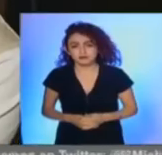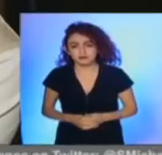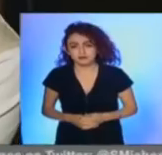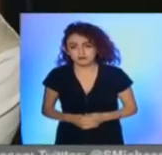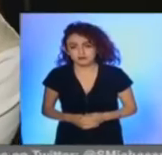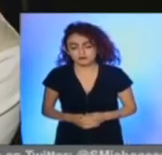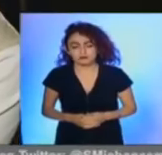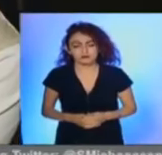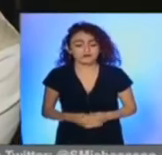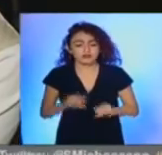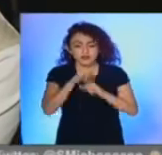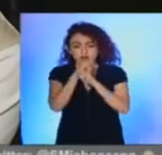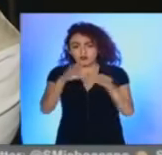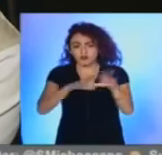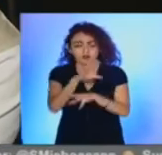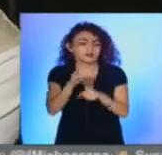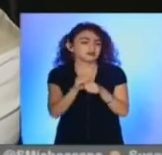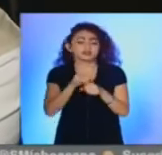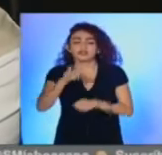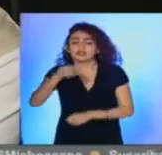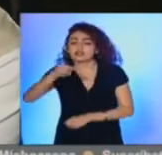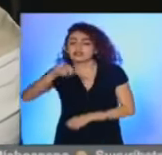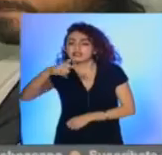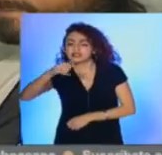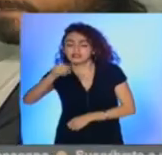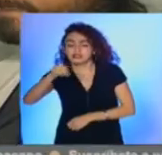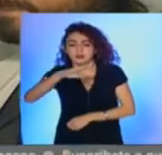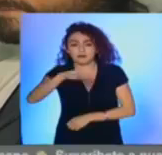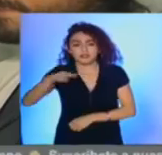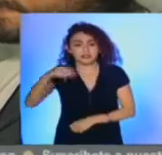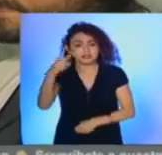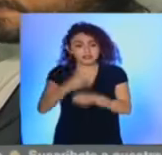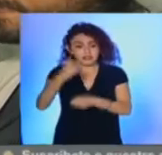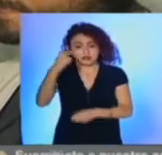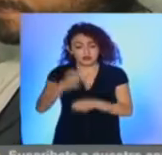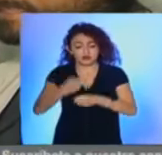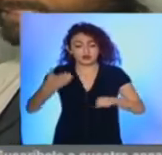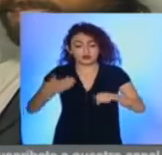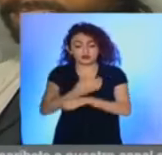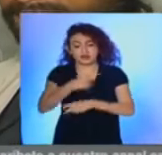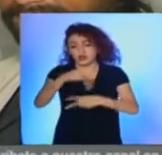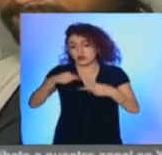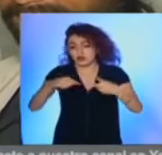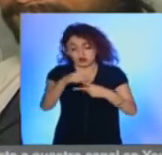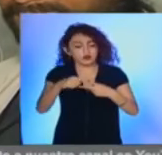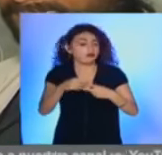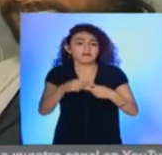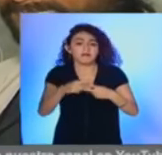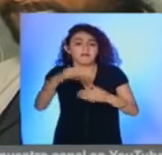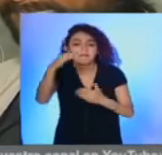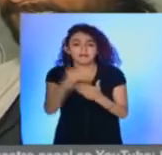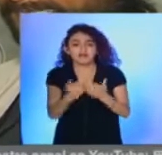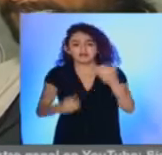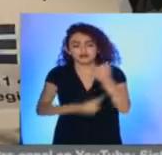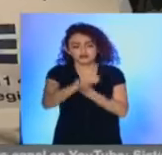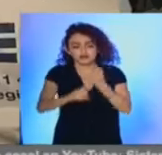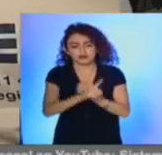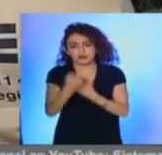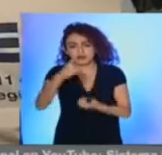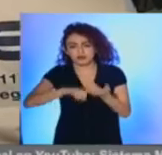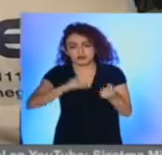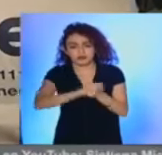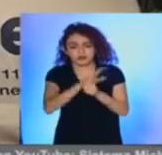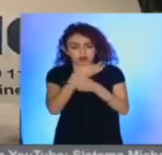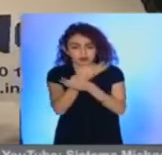De acuerdo con datos del Inegi, Michoacán es el segundo estado del país económicamente menos afectado por la pandemia,